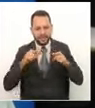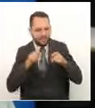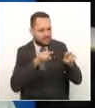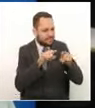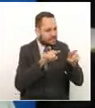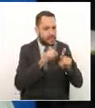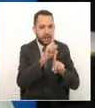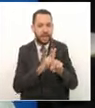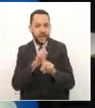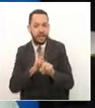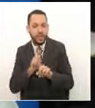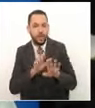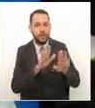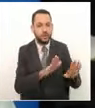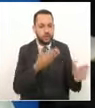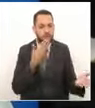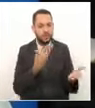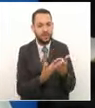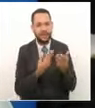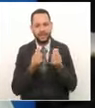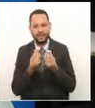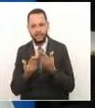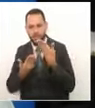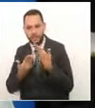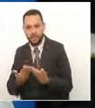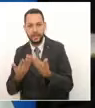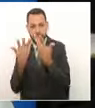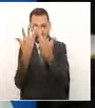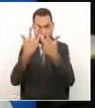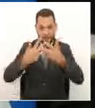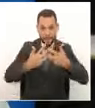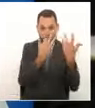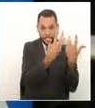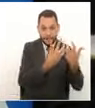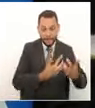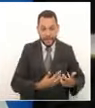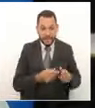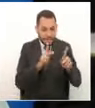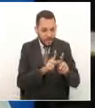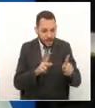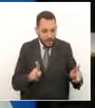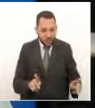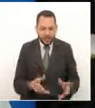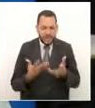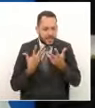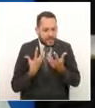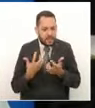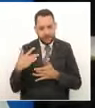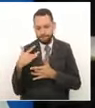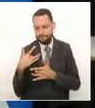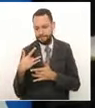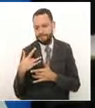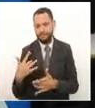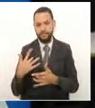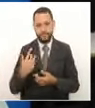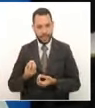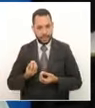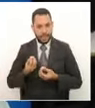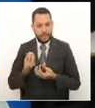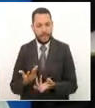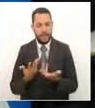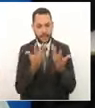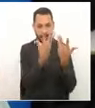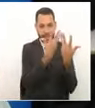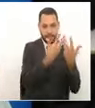uno de los funcionarios, a los contratistas, a todas las personas de buen corazón, a las empresas, a las